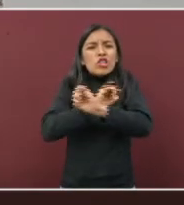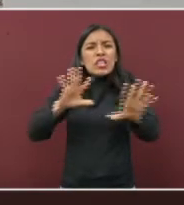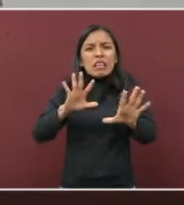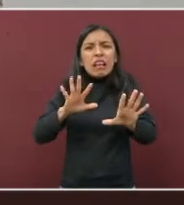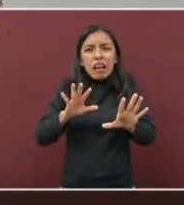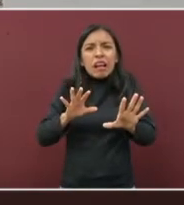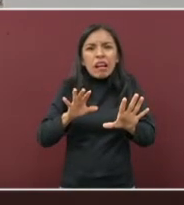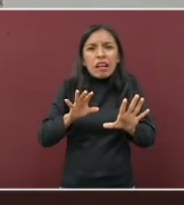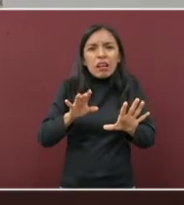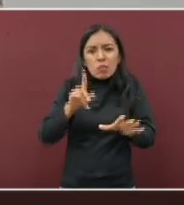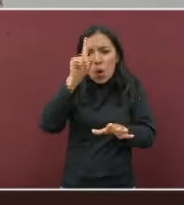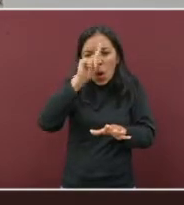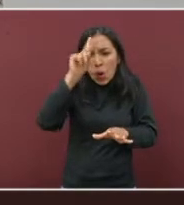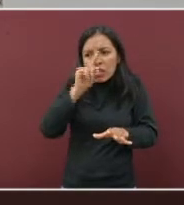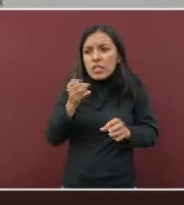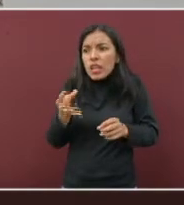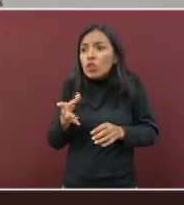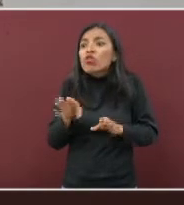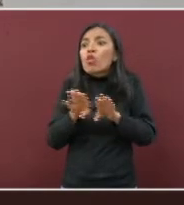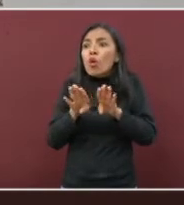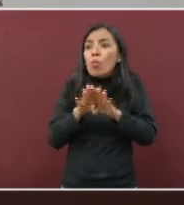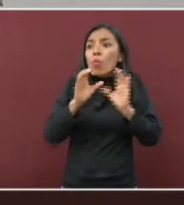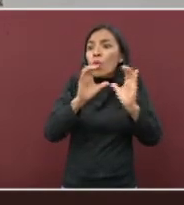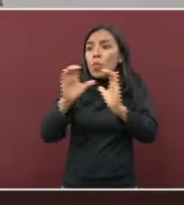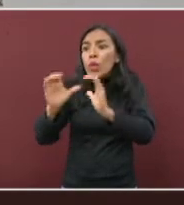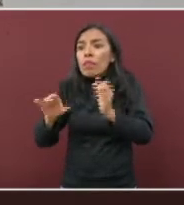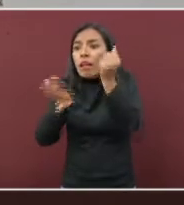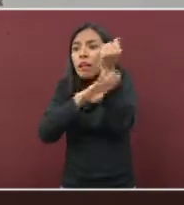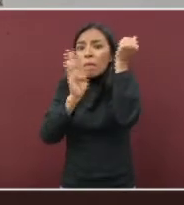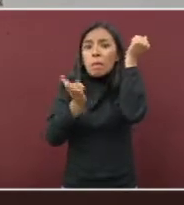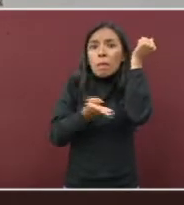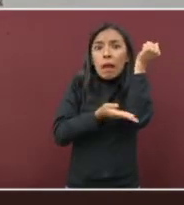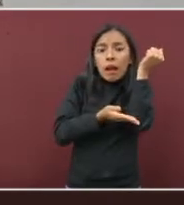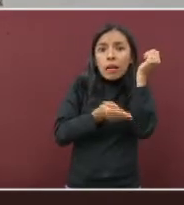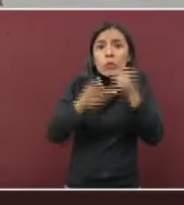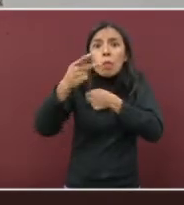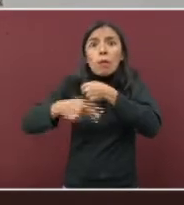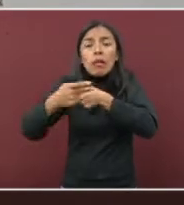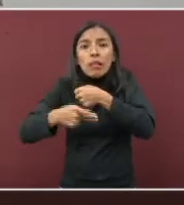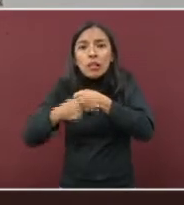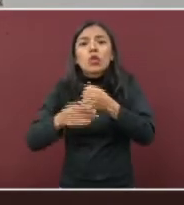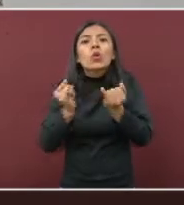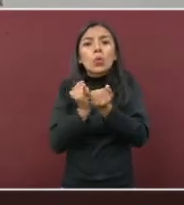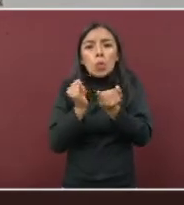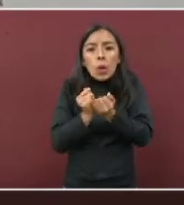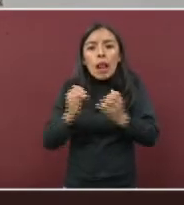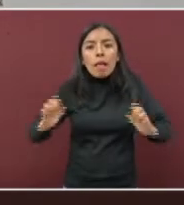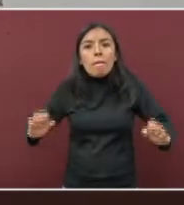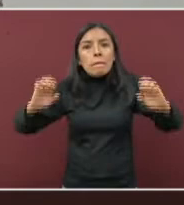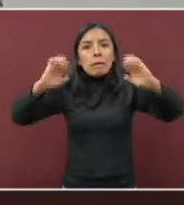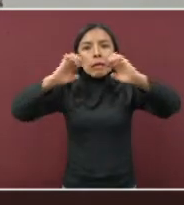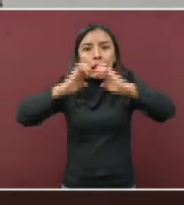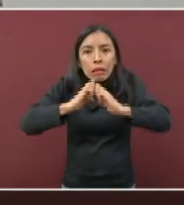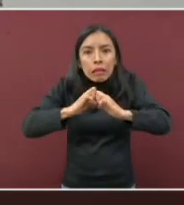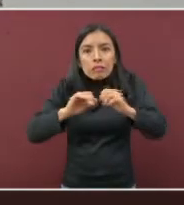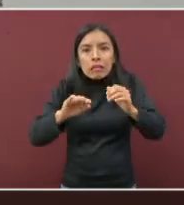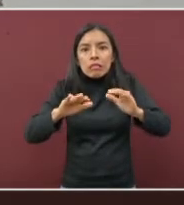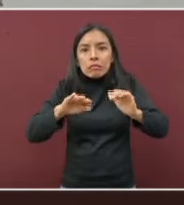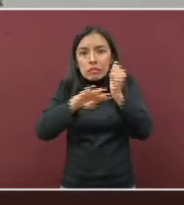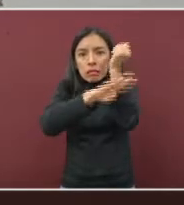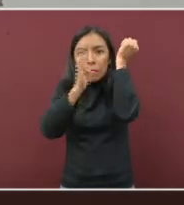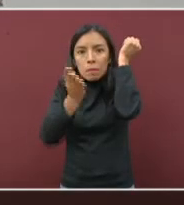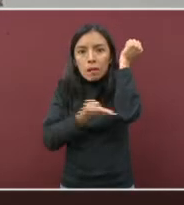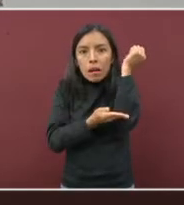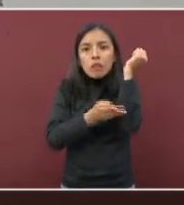en el embarazo, atención de emergencias obstétricas, orientación para la atención